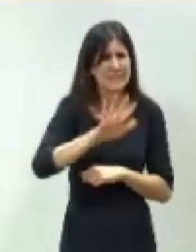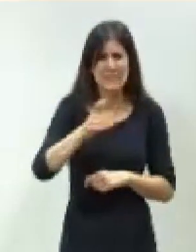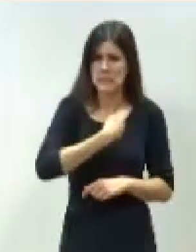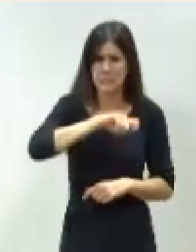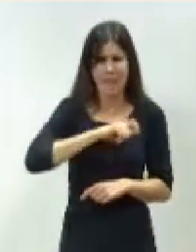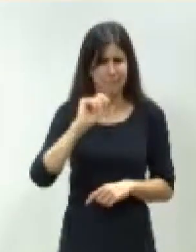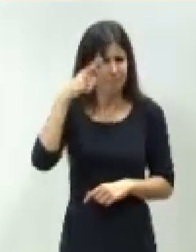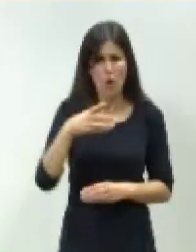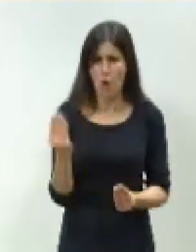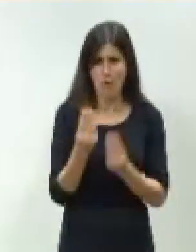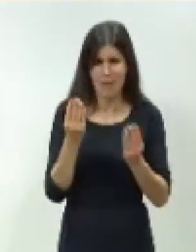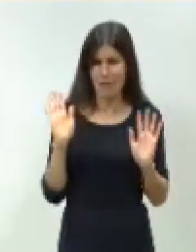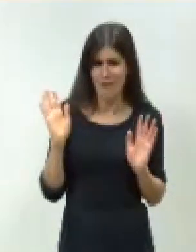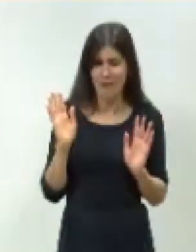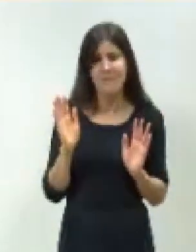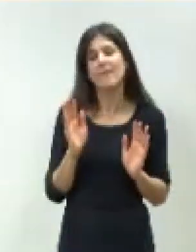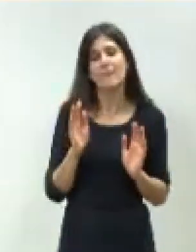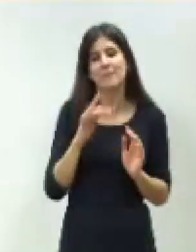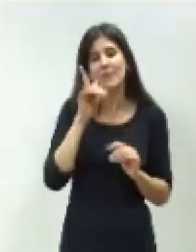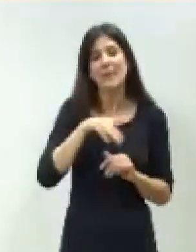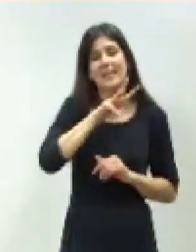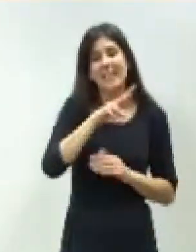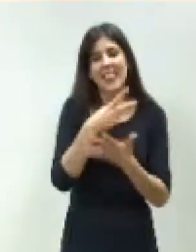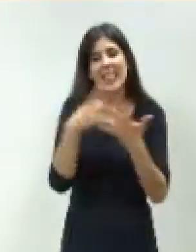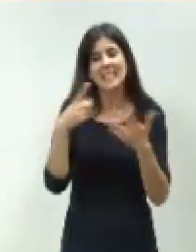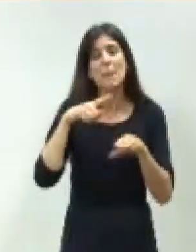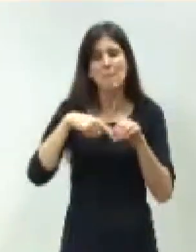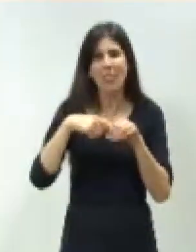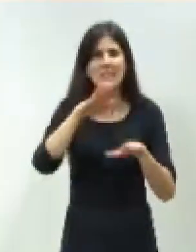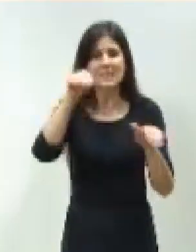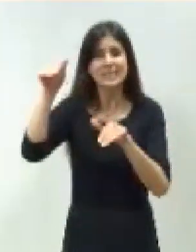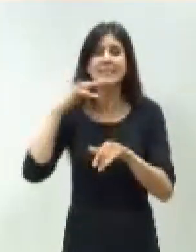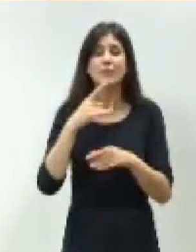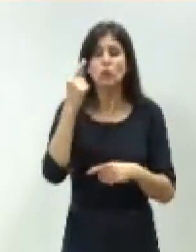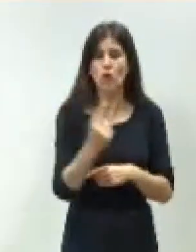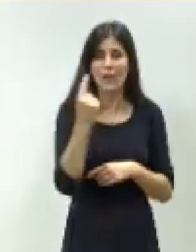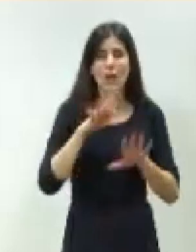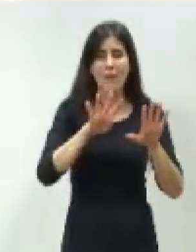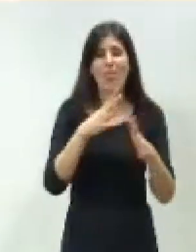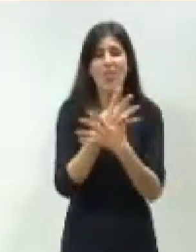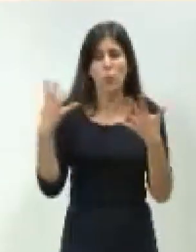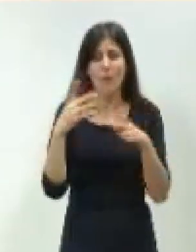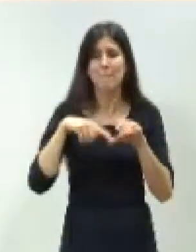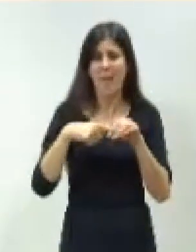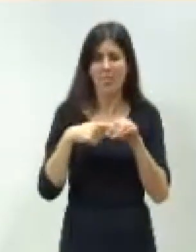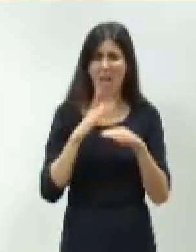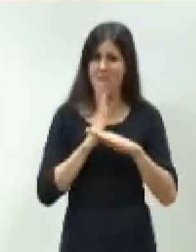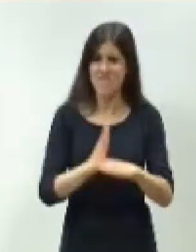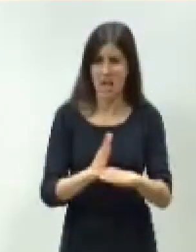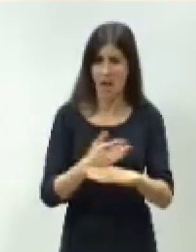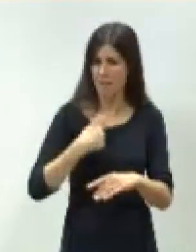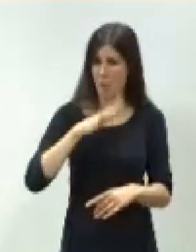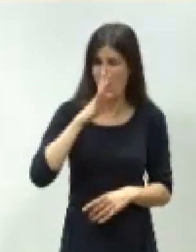También se le ha olvidado comentar las 316 plazas convocadas, que hacen un total de 919 plazas fijas en cuatro años.